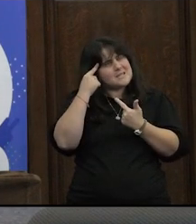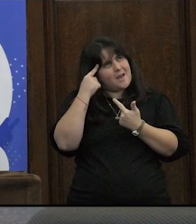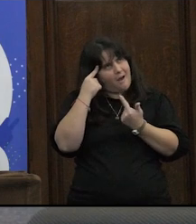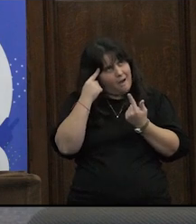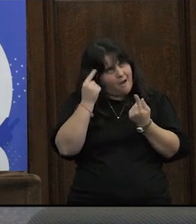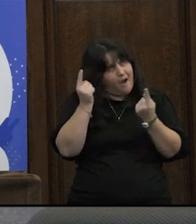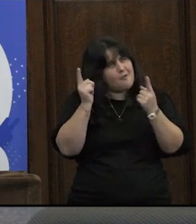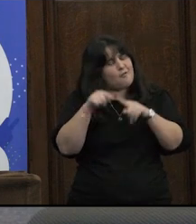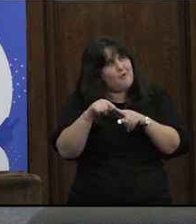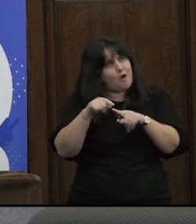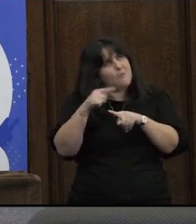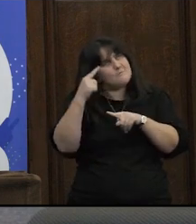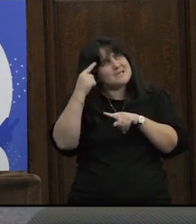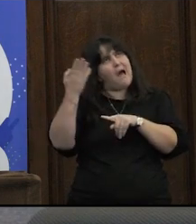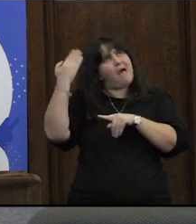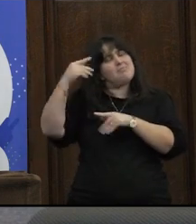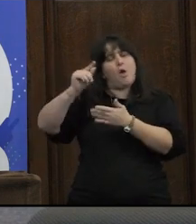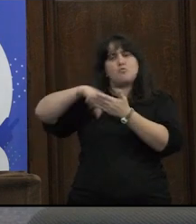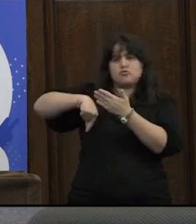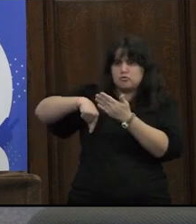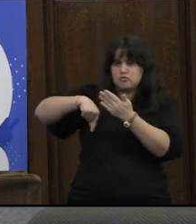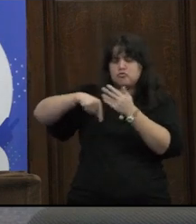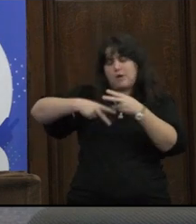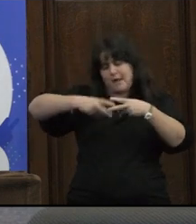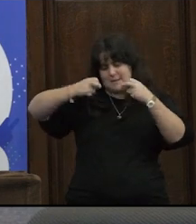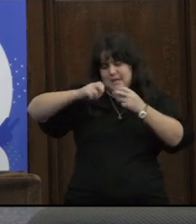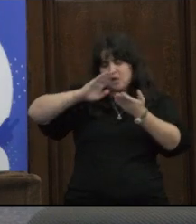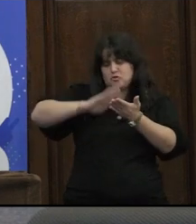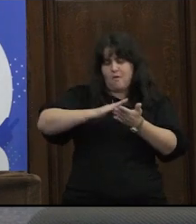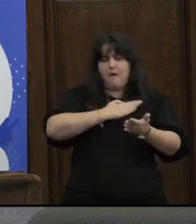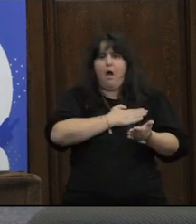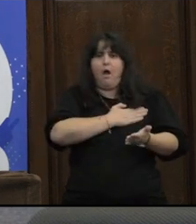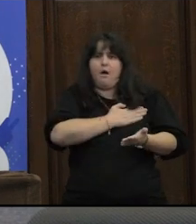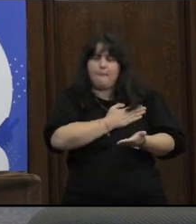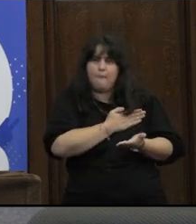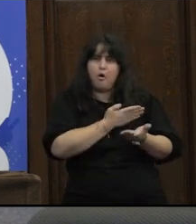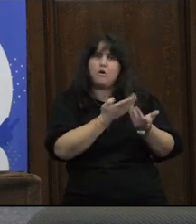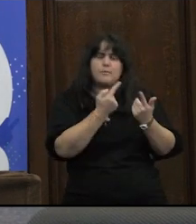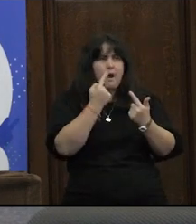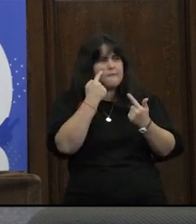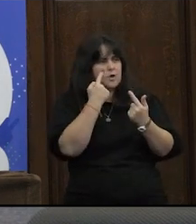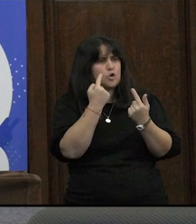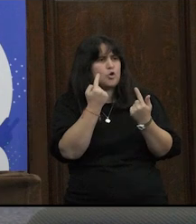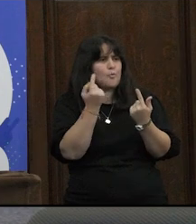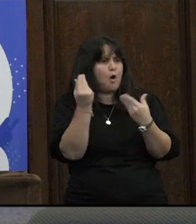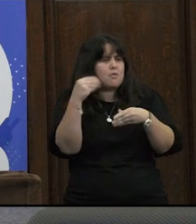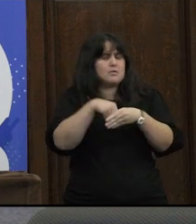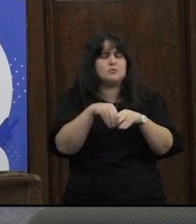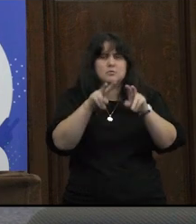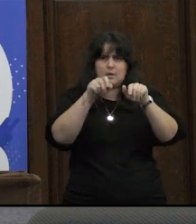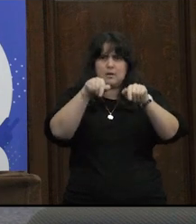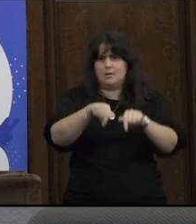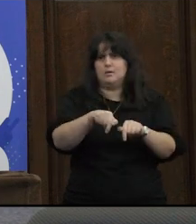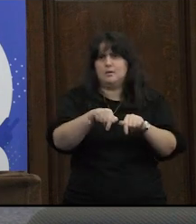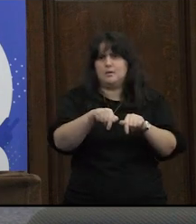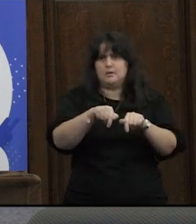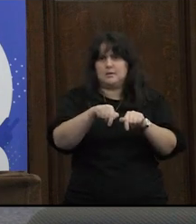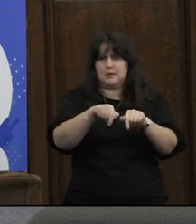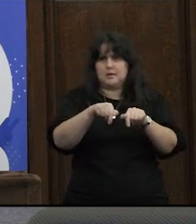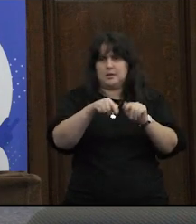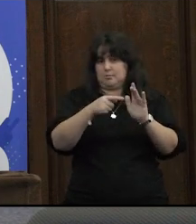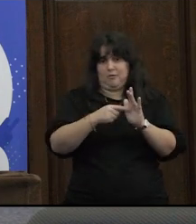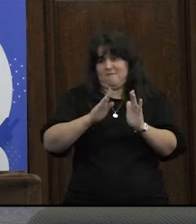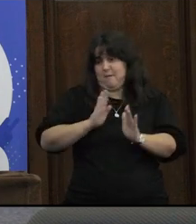repensar también a estos autores que han trabajado la idea de amor con estas discusiones ¿no? que que